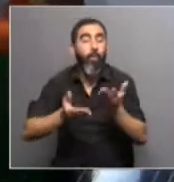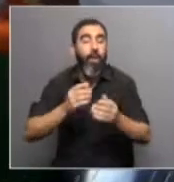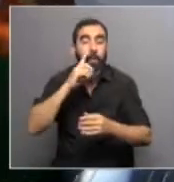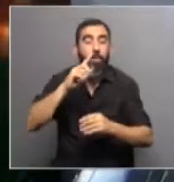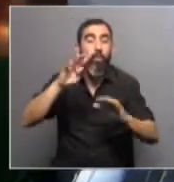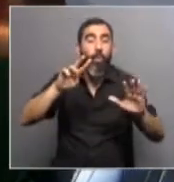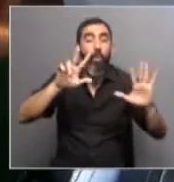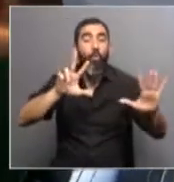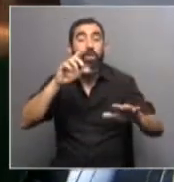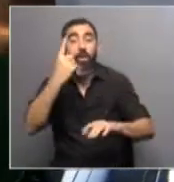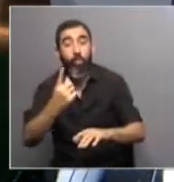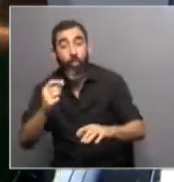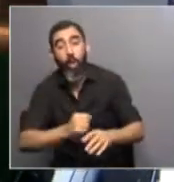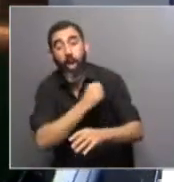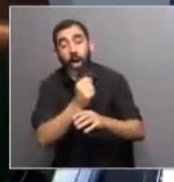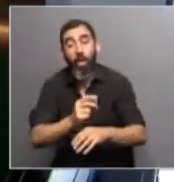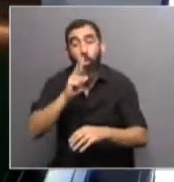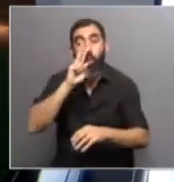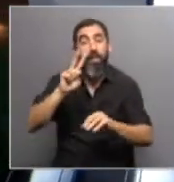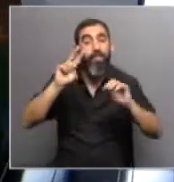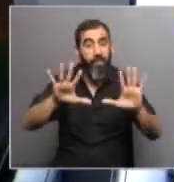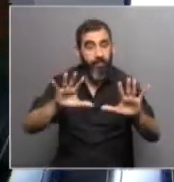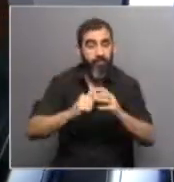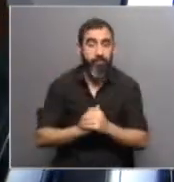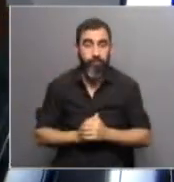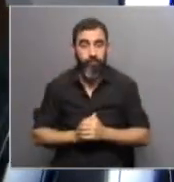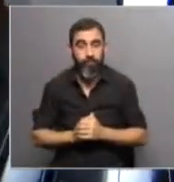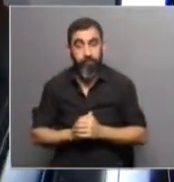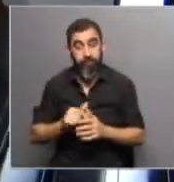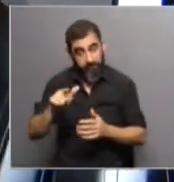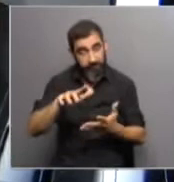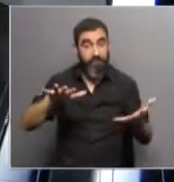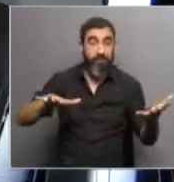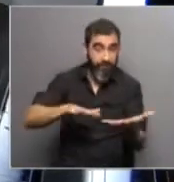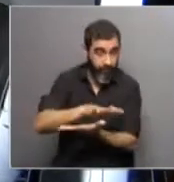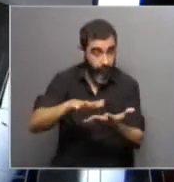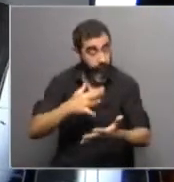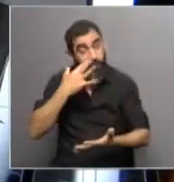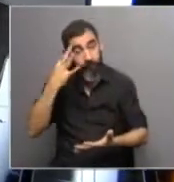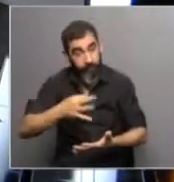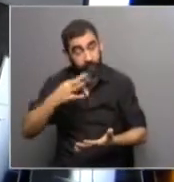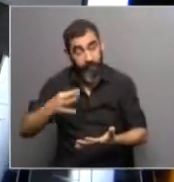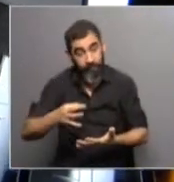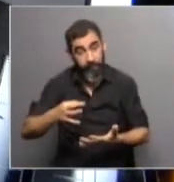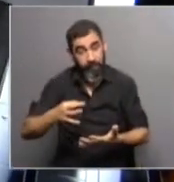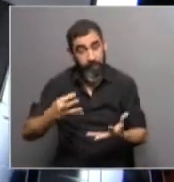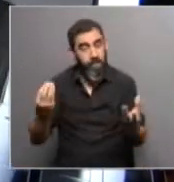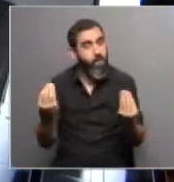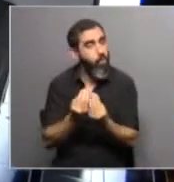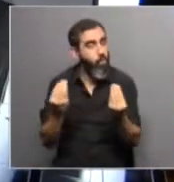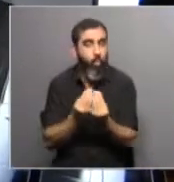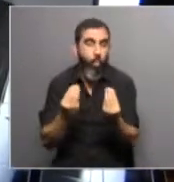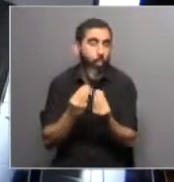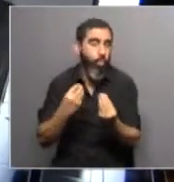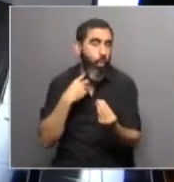aumentos muy importantes en un escenario que es el escenario realmente de mucha emisión de